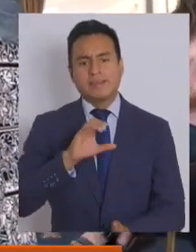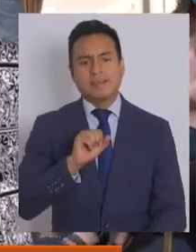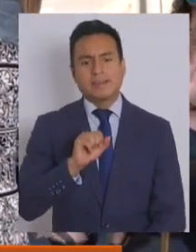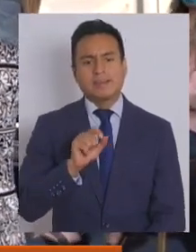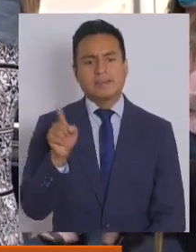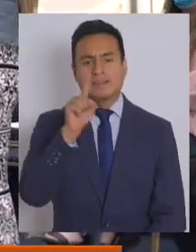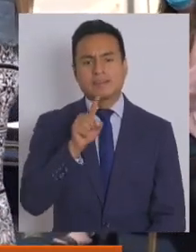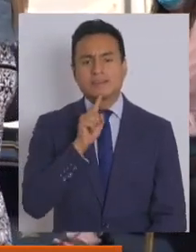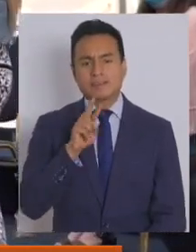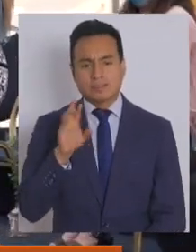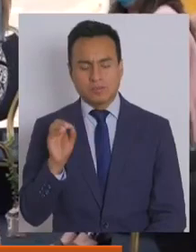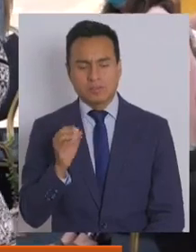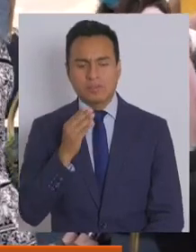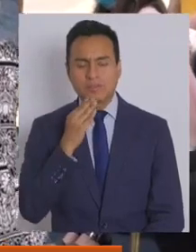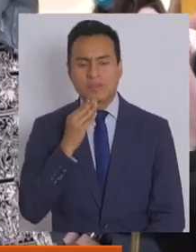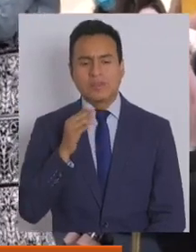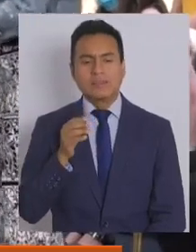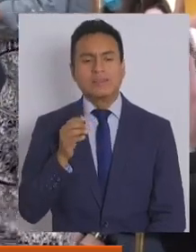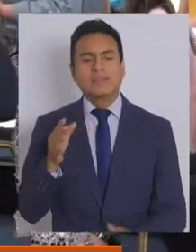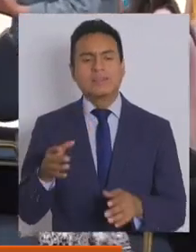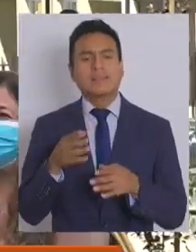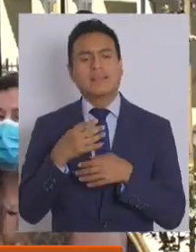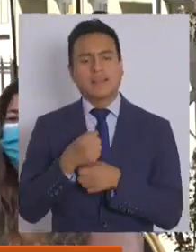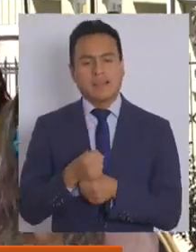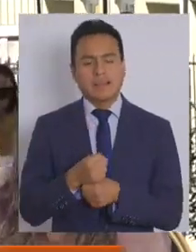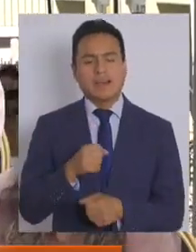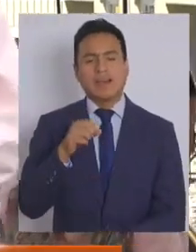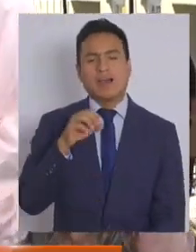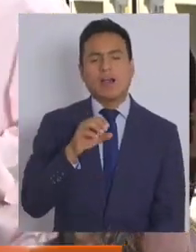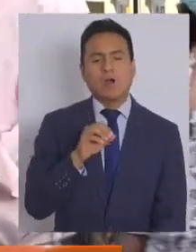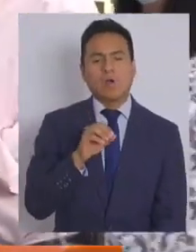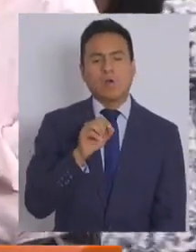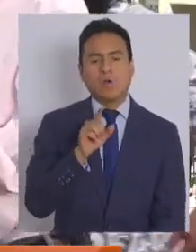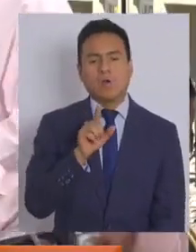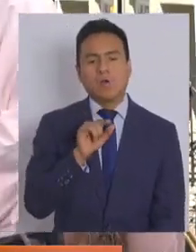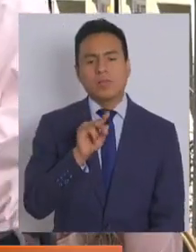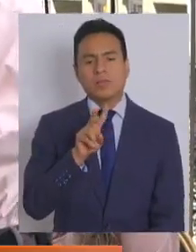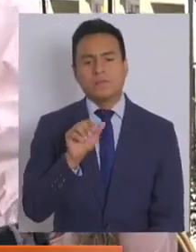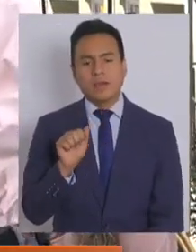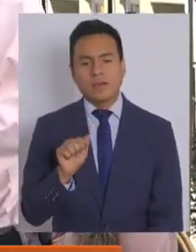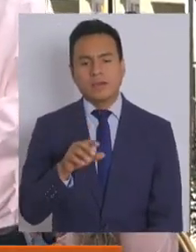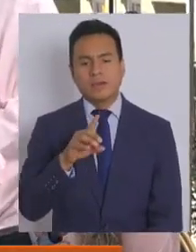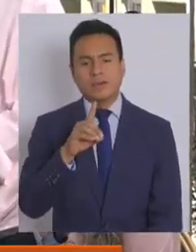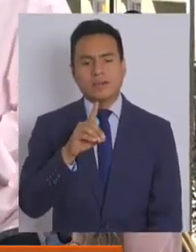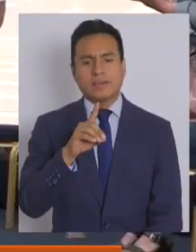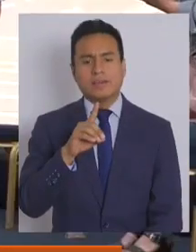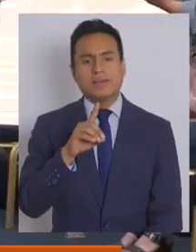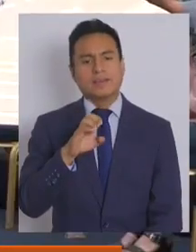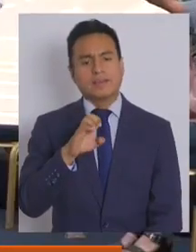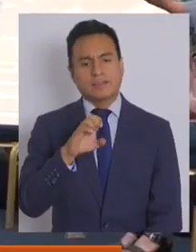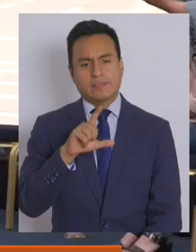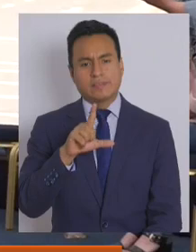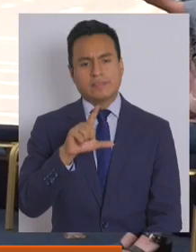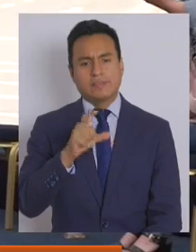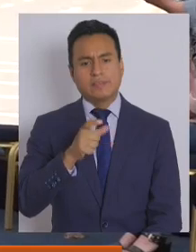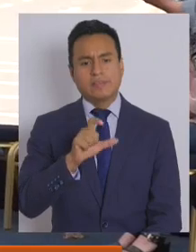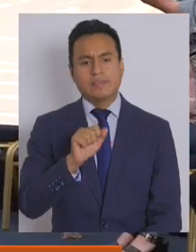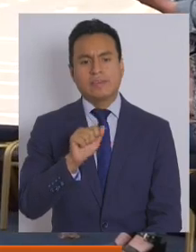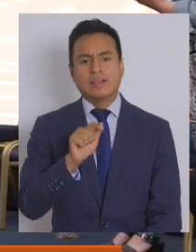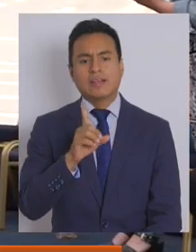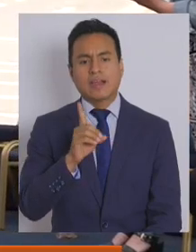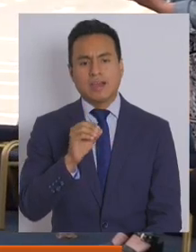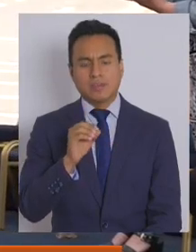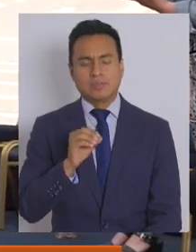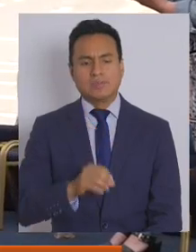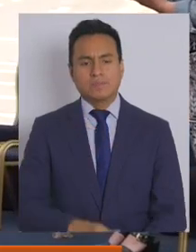próximos meses. Y escuchamos también, por cierto, las palabras del mandatario dando cuenta de aquella situación, cómo se viene ese plan respecto a la entrega de viviendas